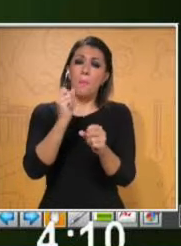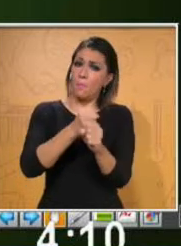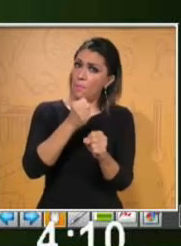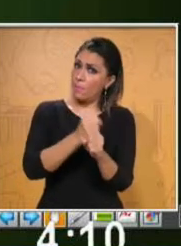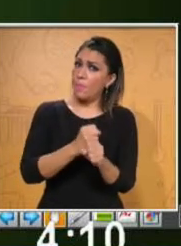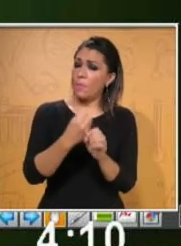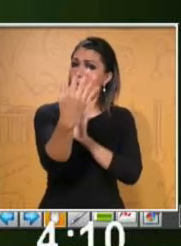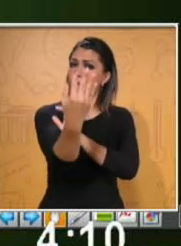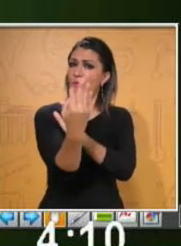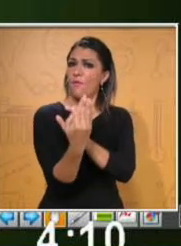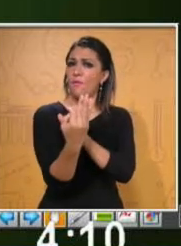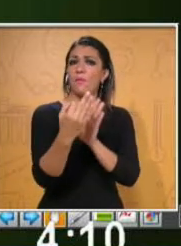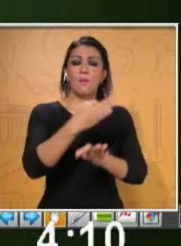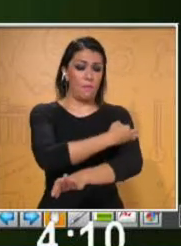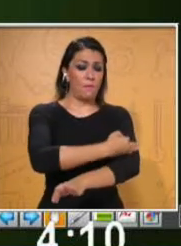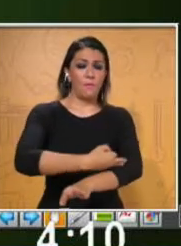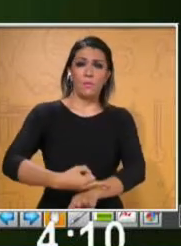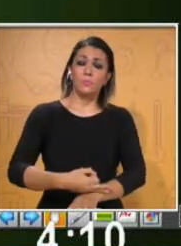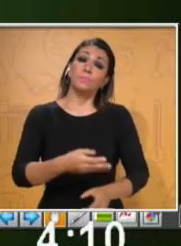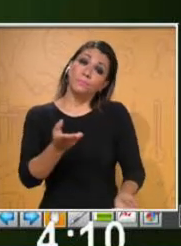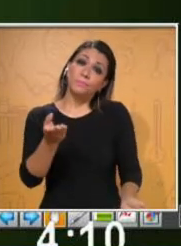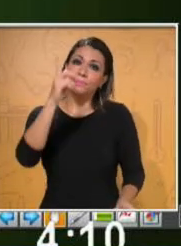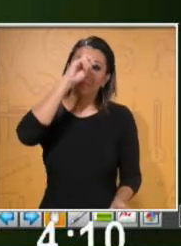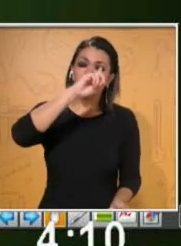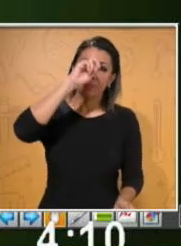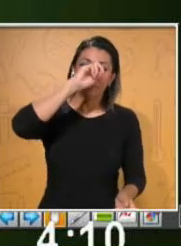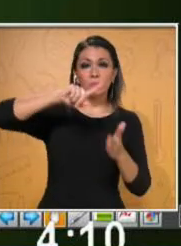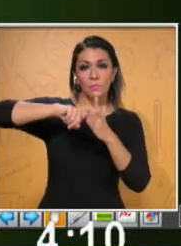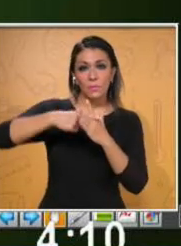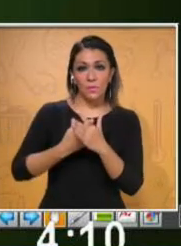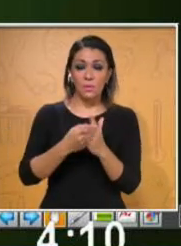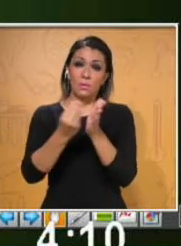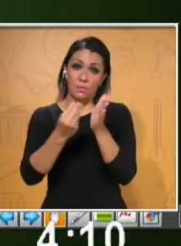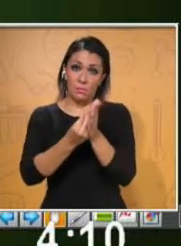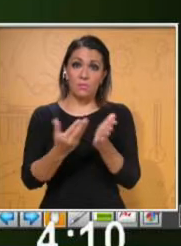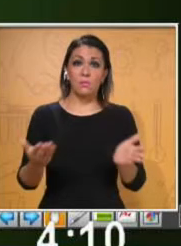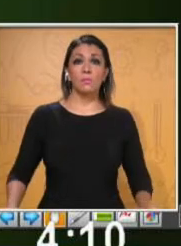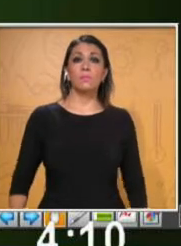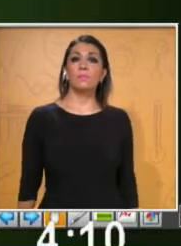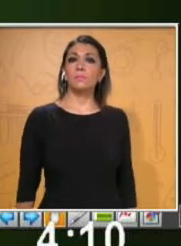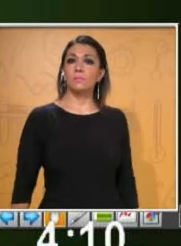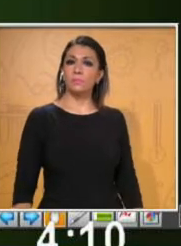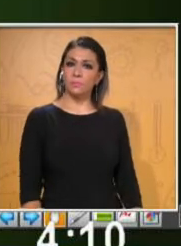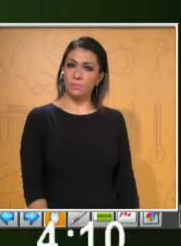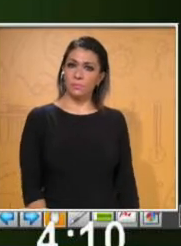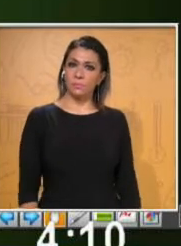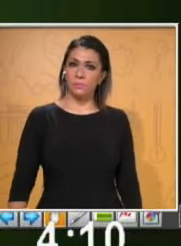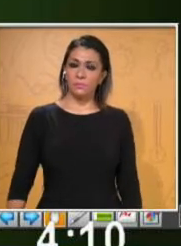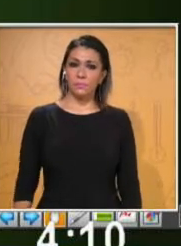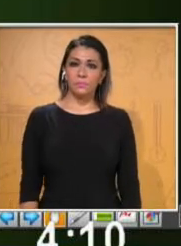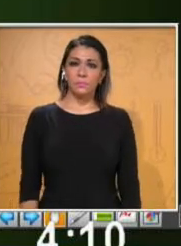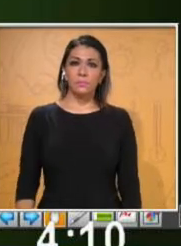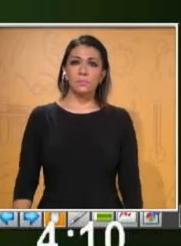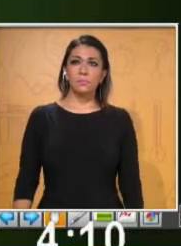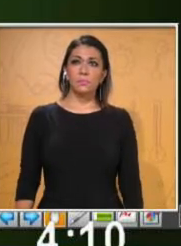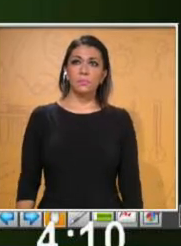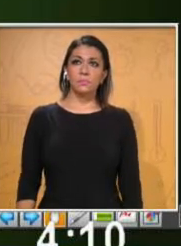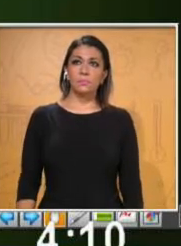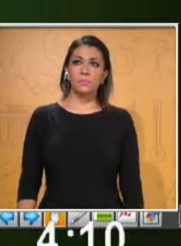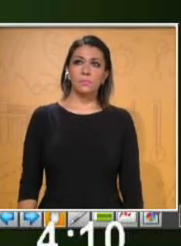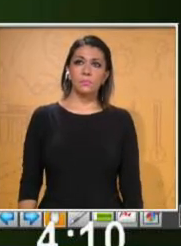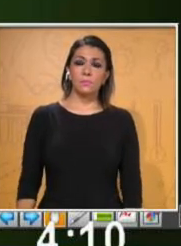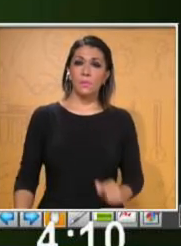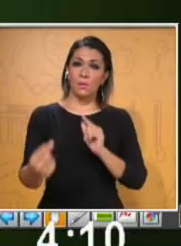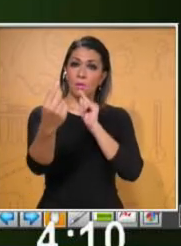Practicalo en frente de tu familia. Era lo que te sugería al inicio de esta clase. Make eye contact. Haz